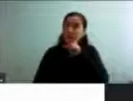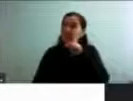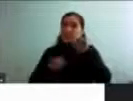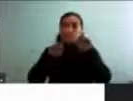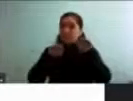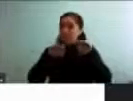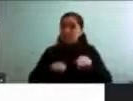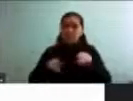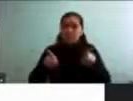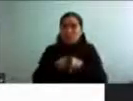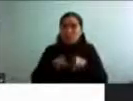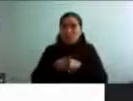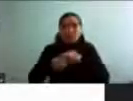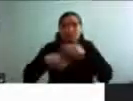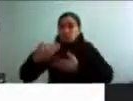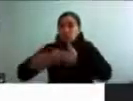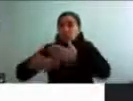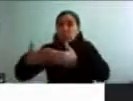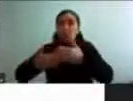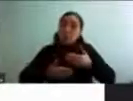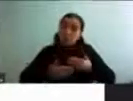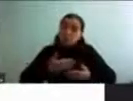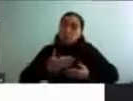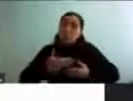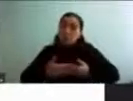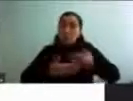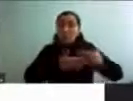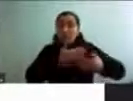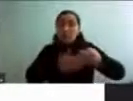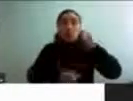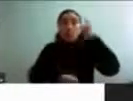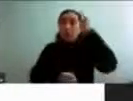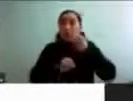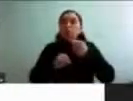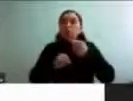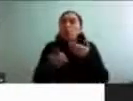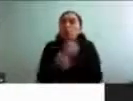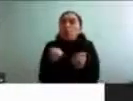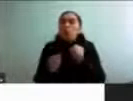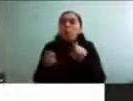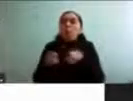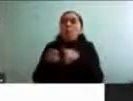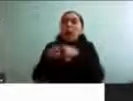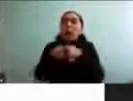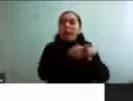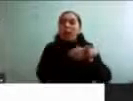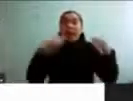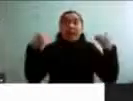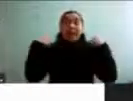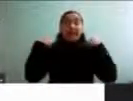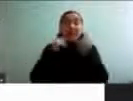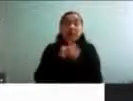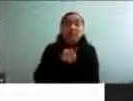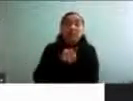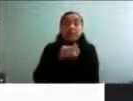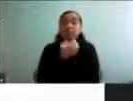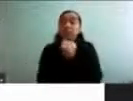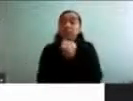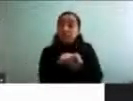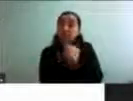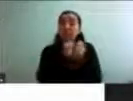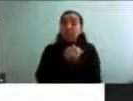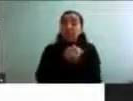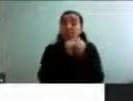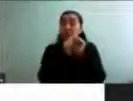funcionalidad. Por lo tanto, no los podemos tratar de la misma manera. Tenemos que adaptar los ejercicios. Los profesionales tenemos que ser capaces